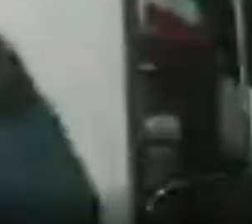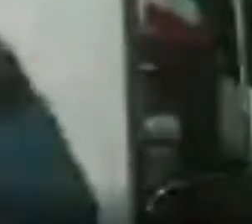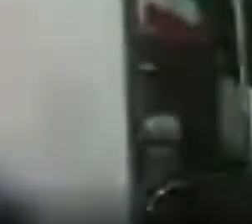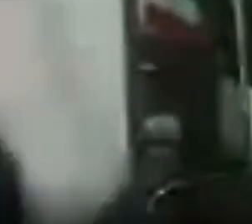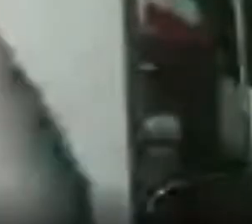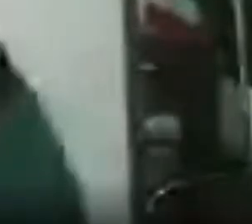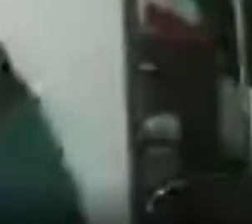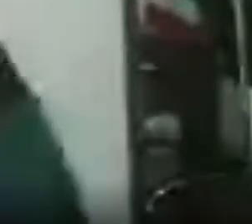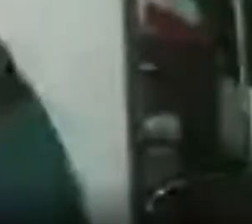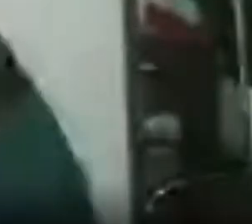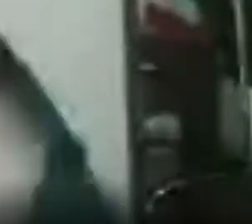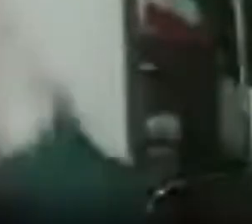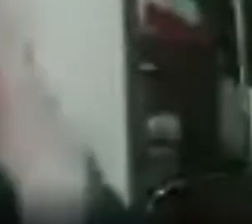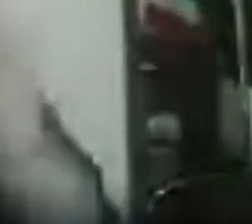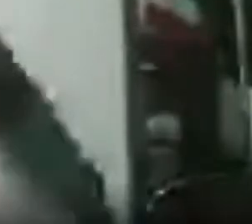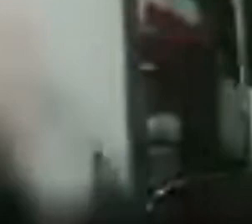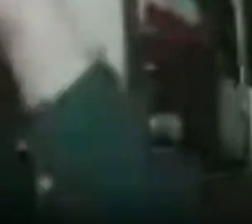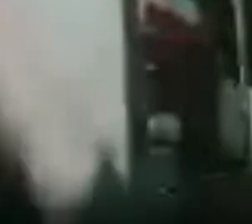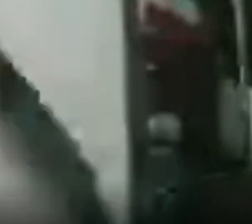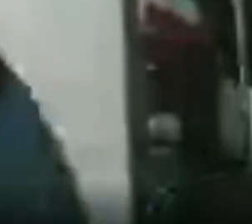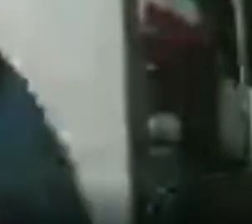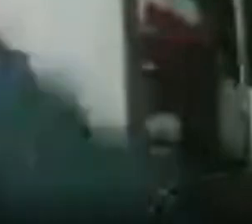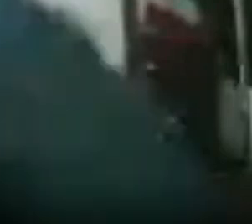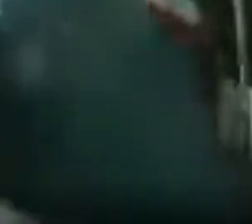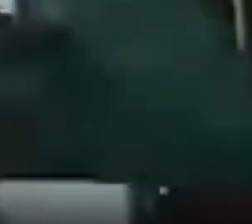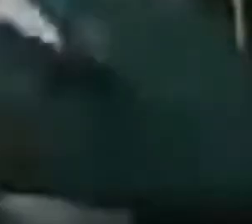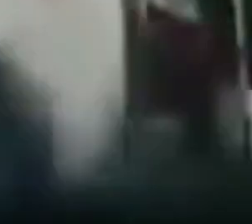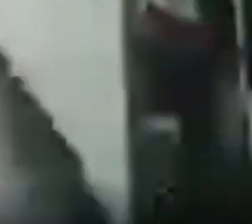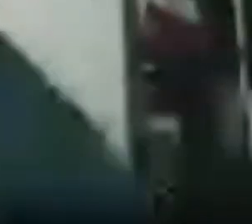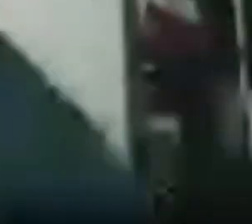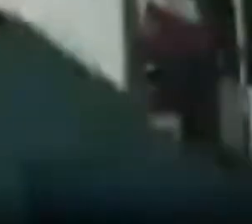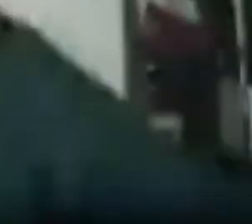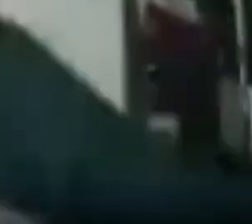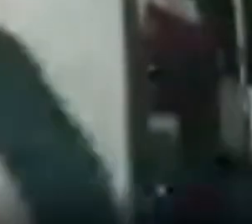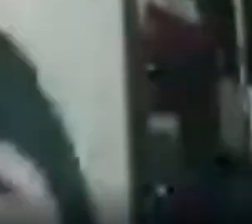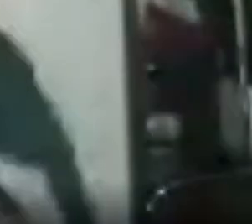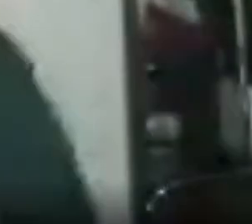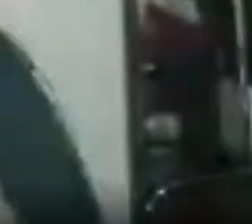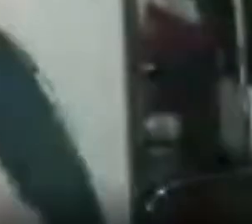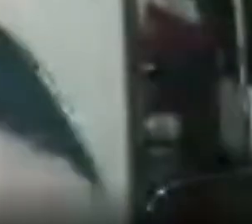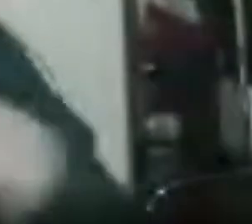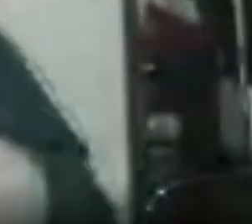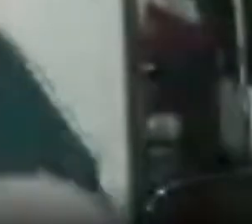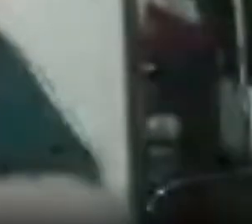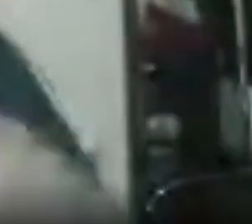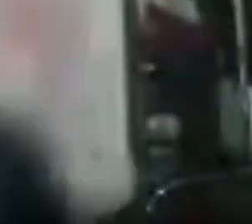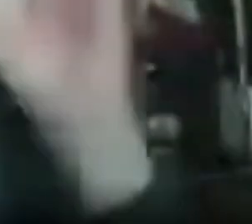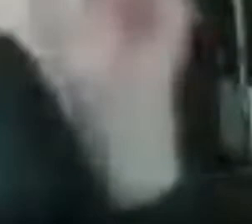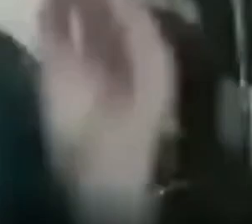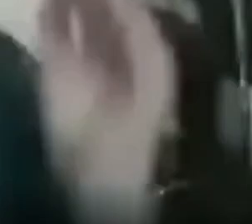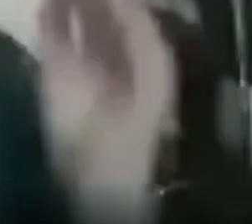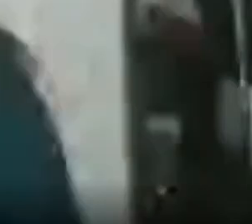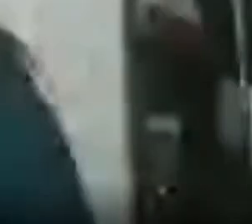emprendedores también podamos empezar a averiguar a investigar para que nuestro propio desarrollo de taller de repente una próxima cómo subirlo ya lo